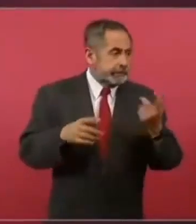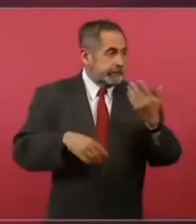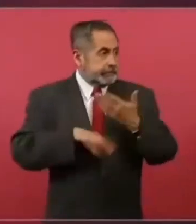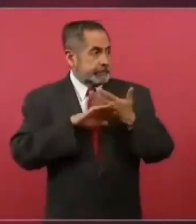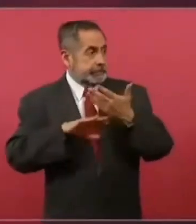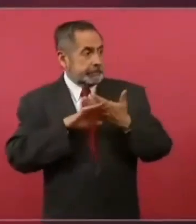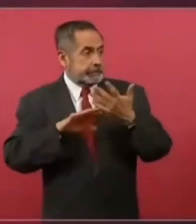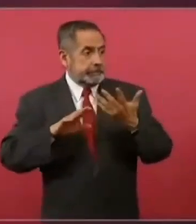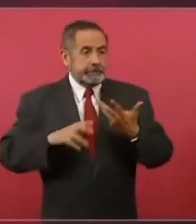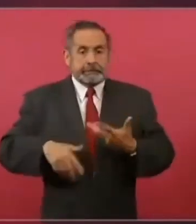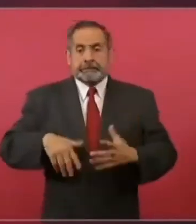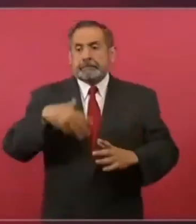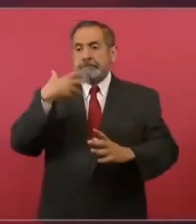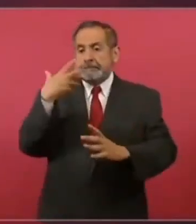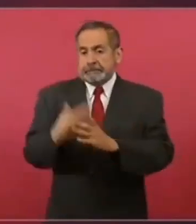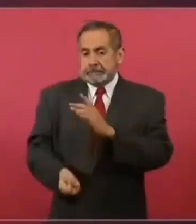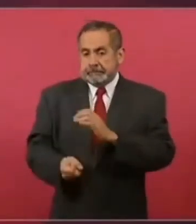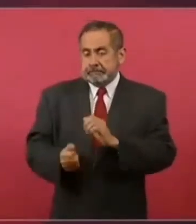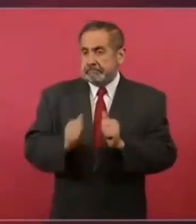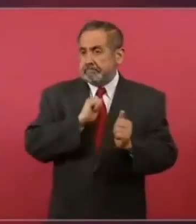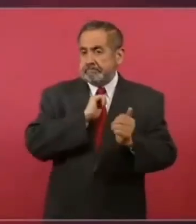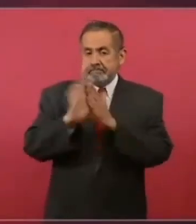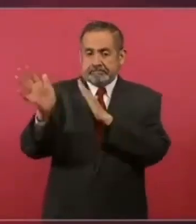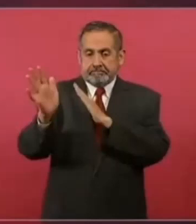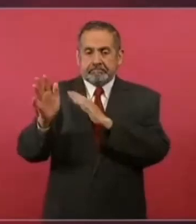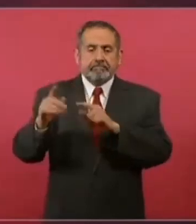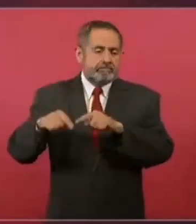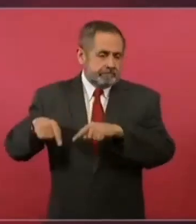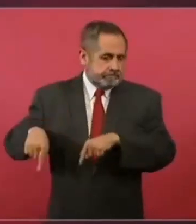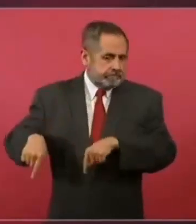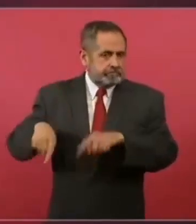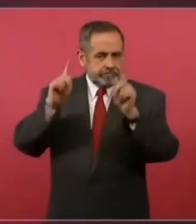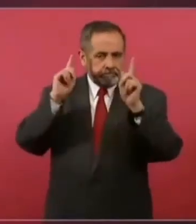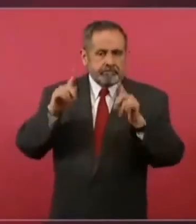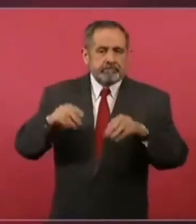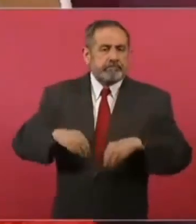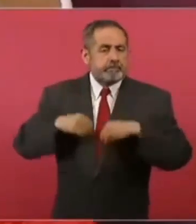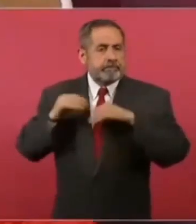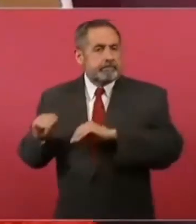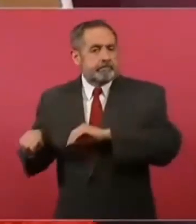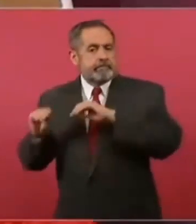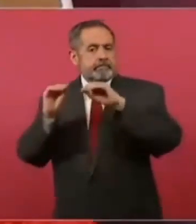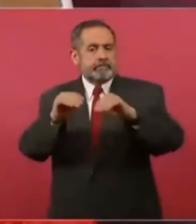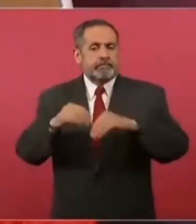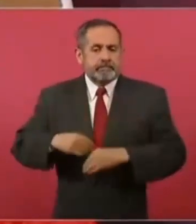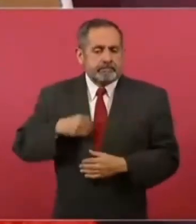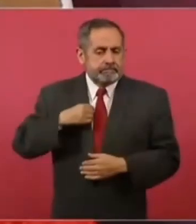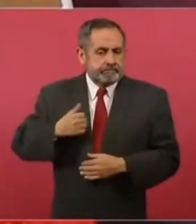al exilio. Se va a Canadá.